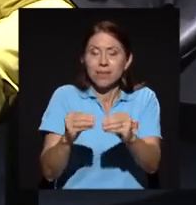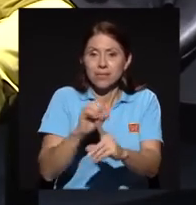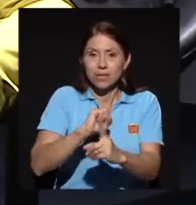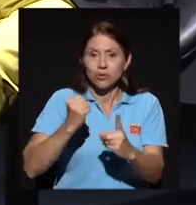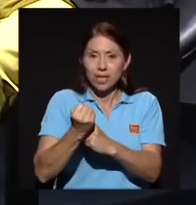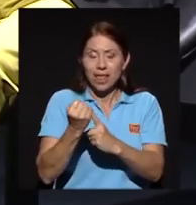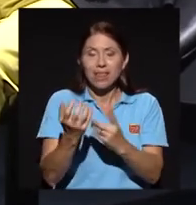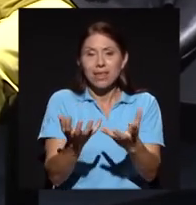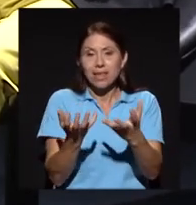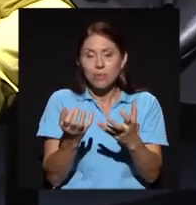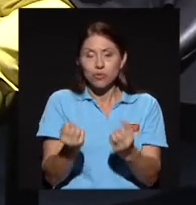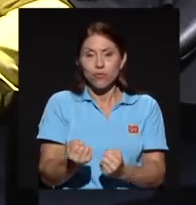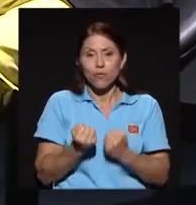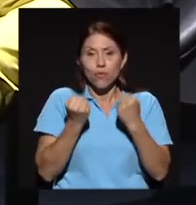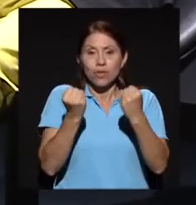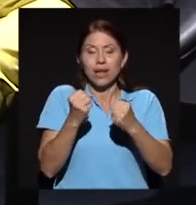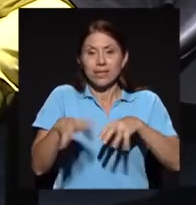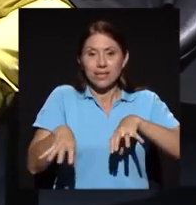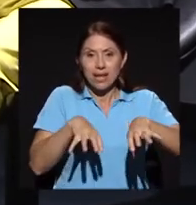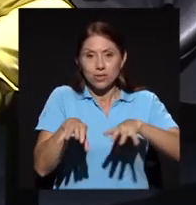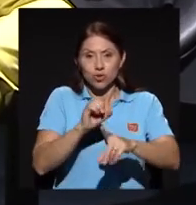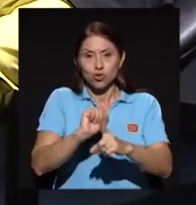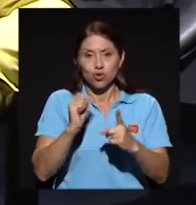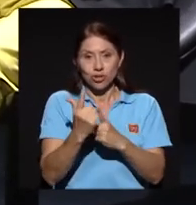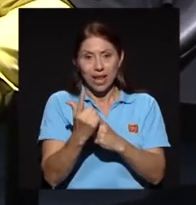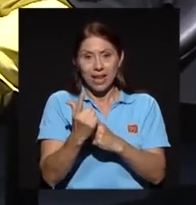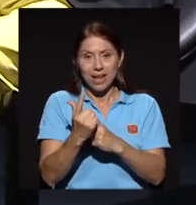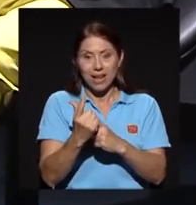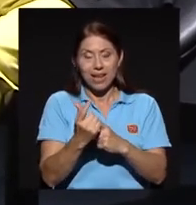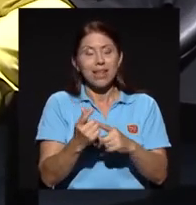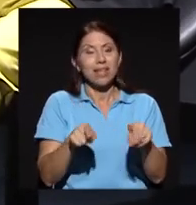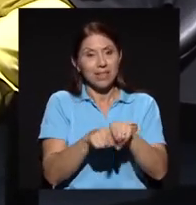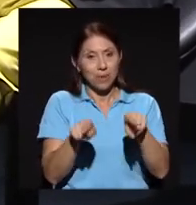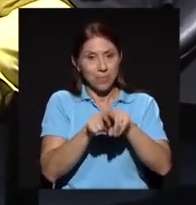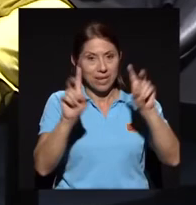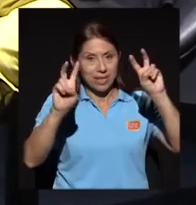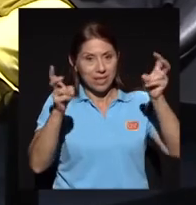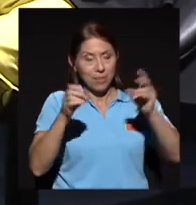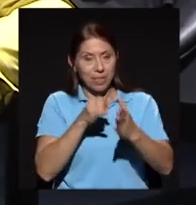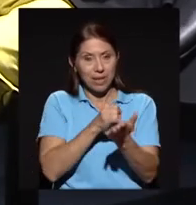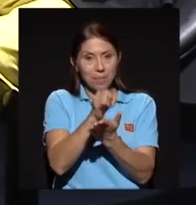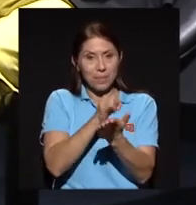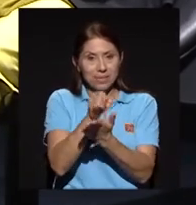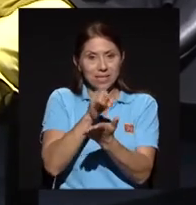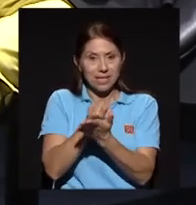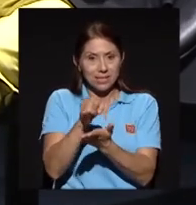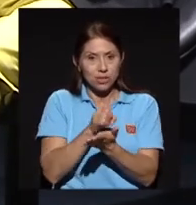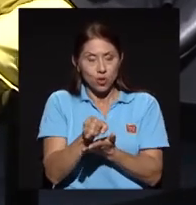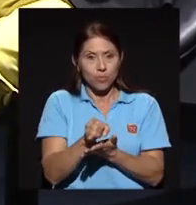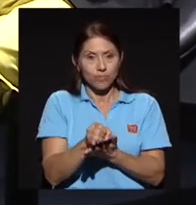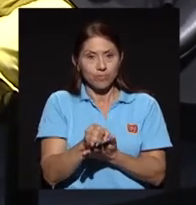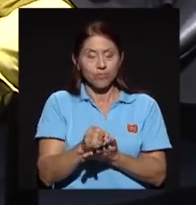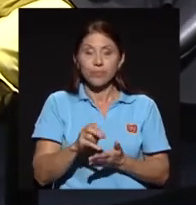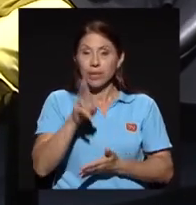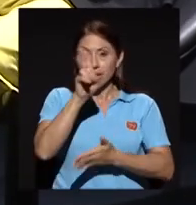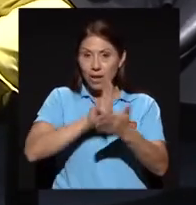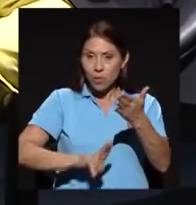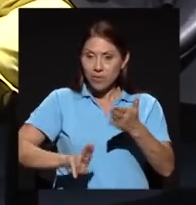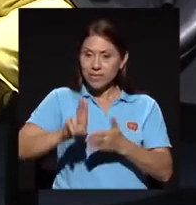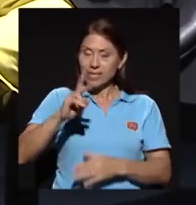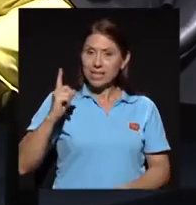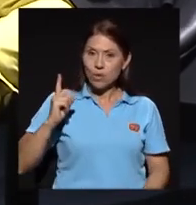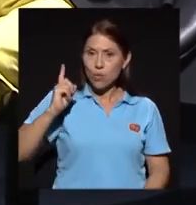fortalecer mucho el tema de acción social, ¿verdad?, y el tema de la investigación. La universidad estaba obligada a